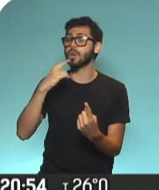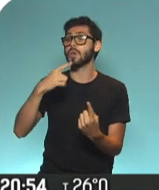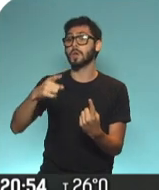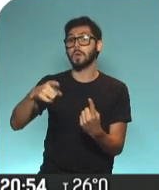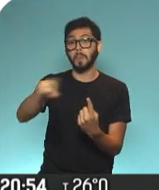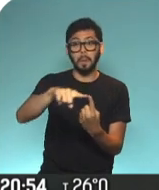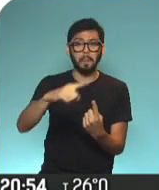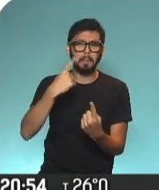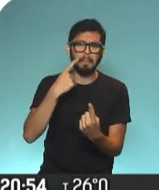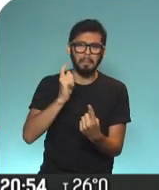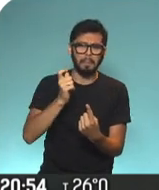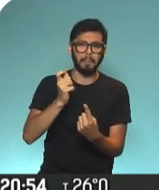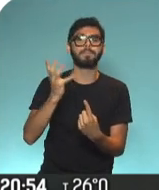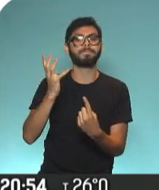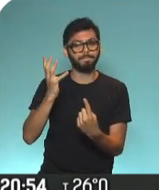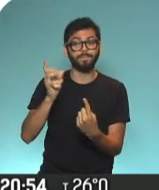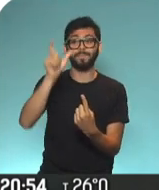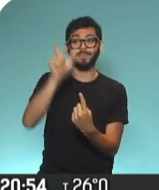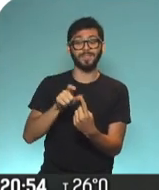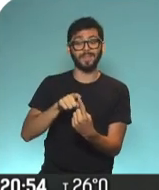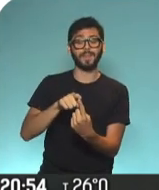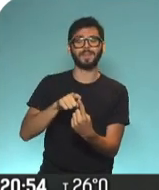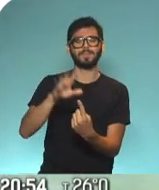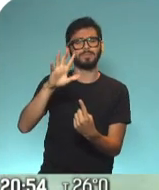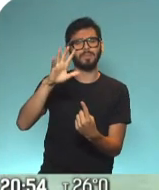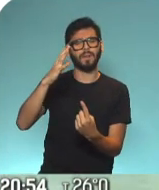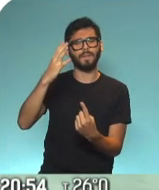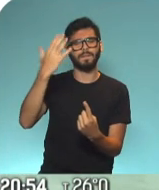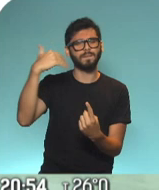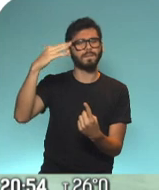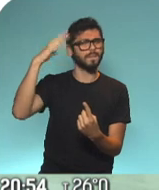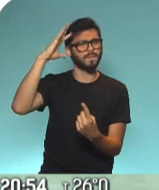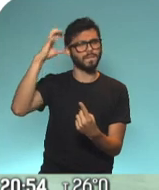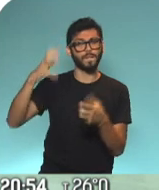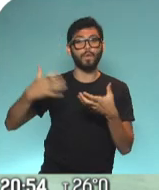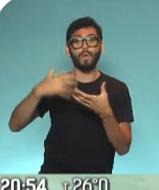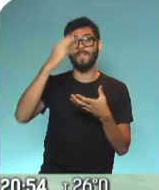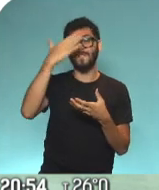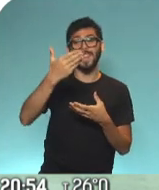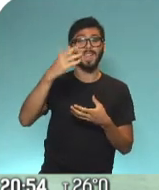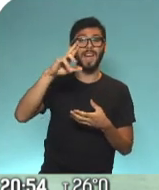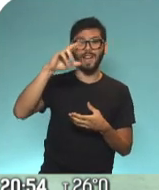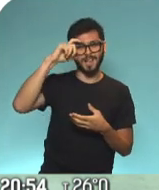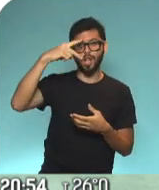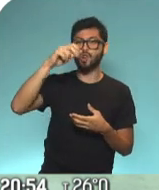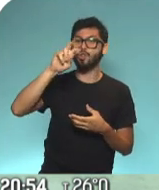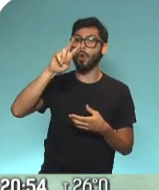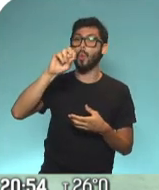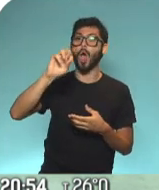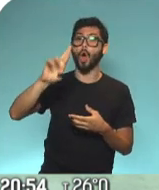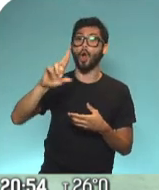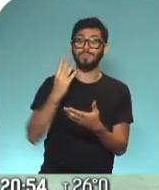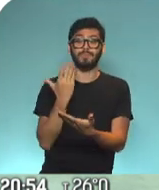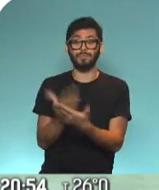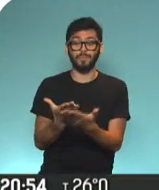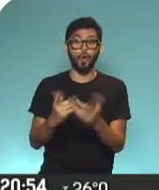que está en su casa, pero es uno de los autores, ¿te acordás cuando en su momento el entonces referente renovador de Sergio Massa presentó un código penal alternativo?